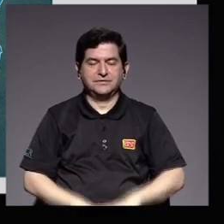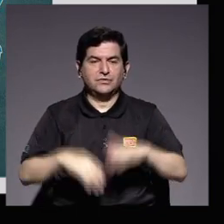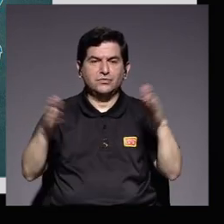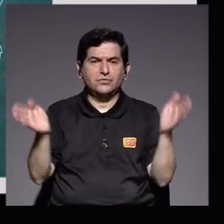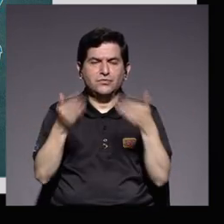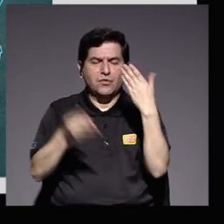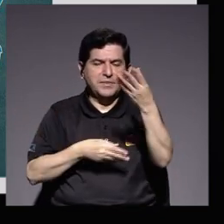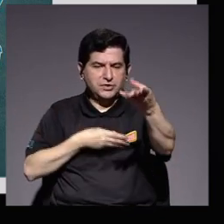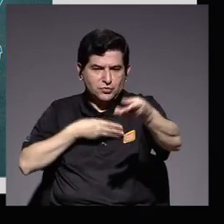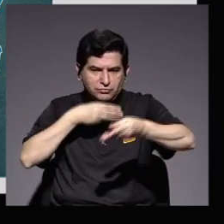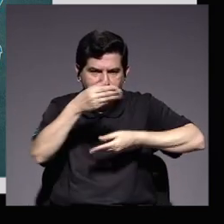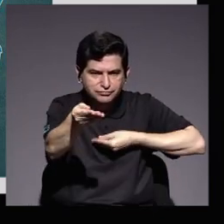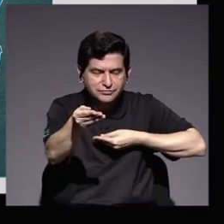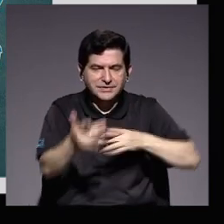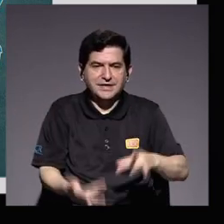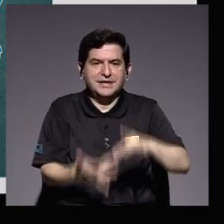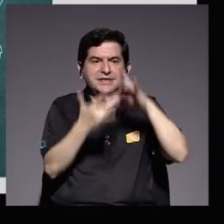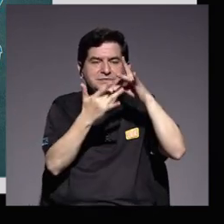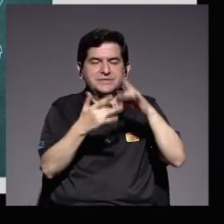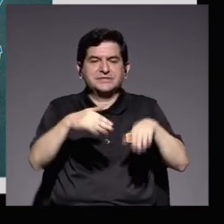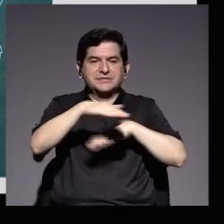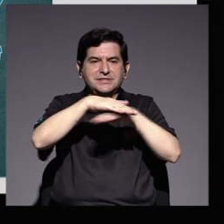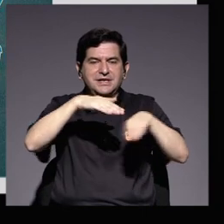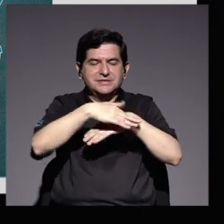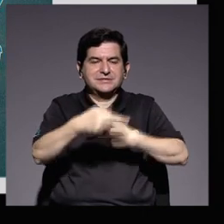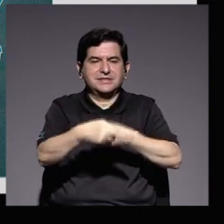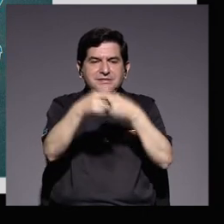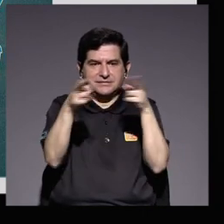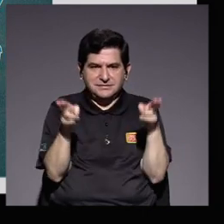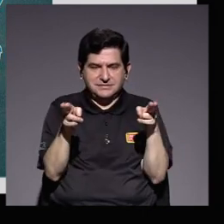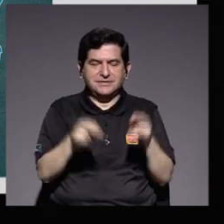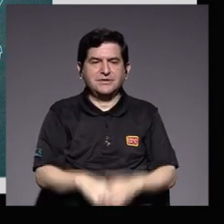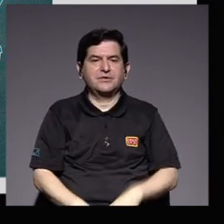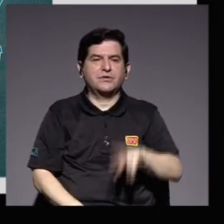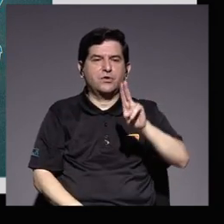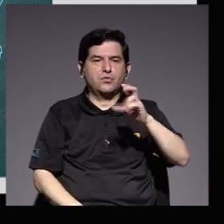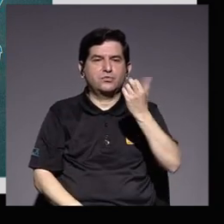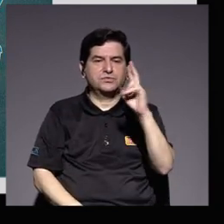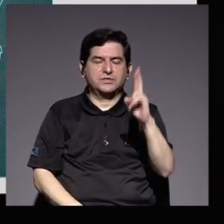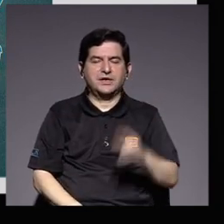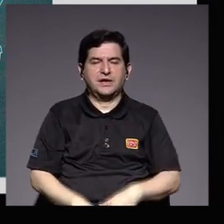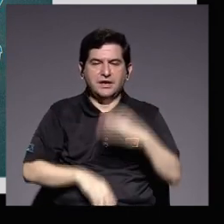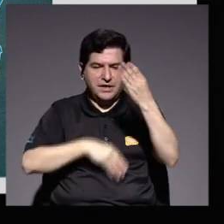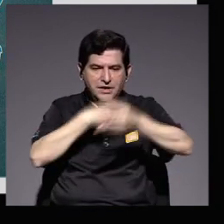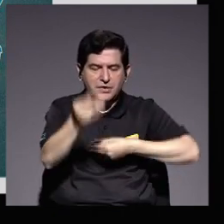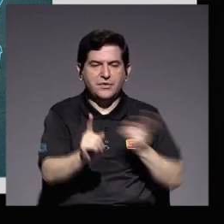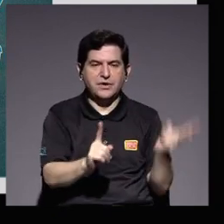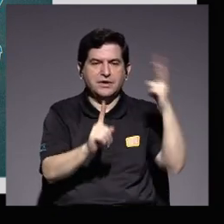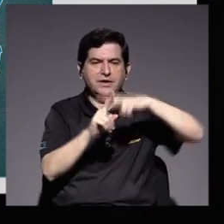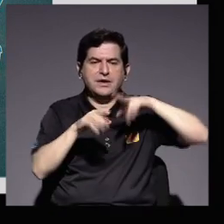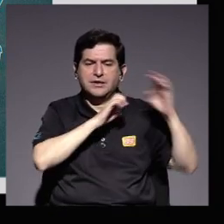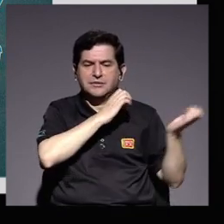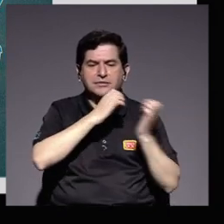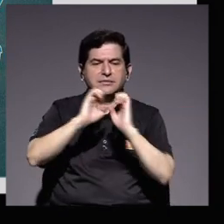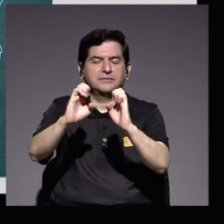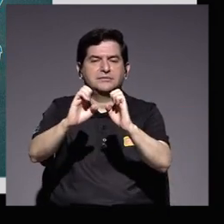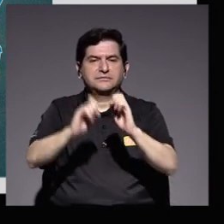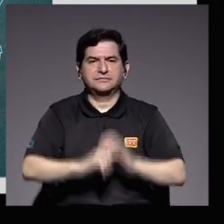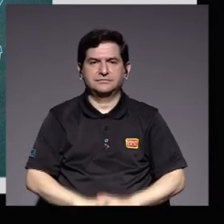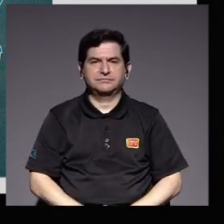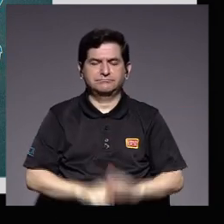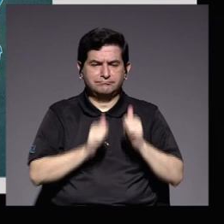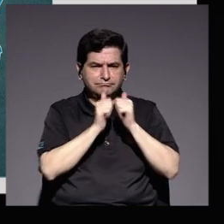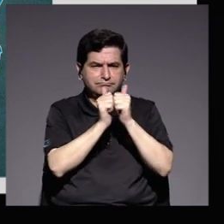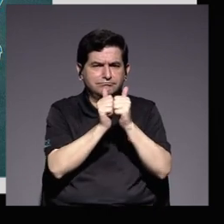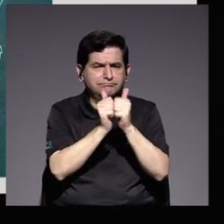fomento del intercambio especialmente en sedes y recintos la UCR ha intercambiado ha implementado estrategias que